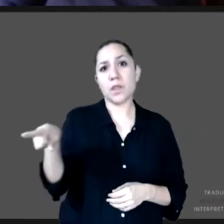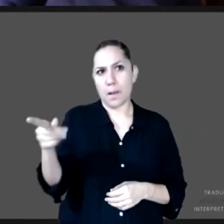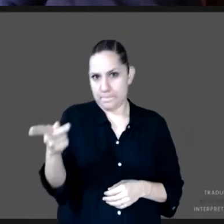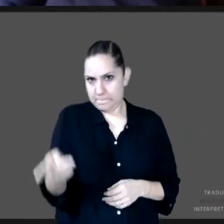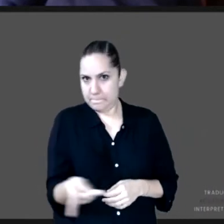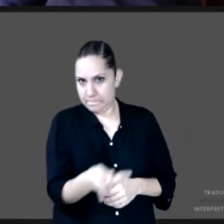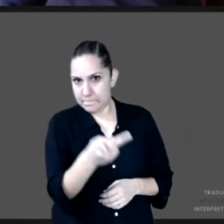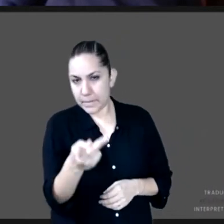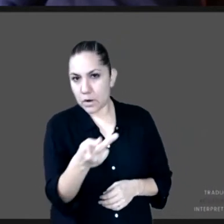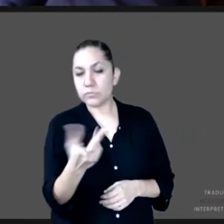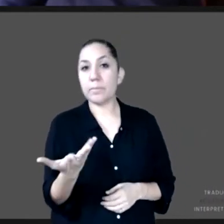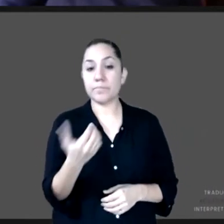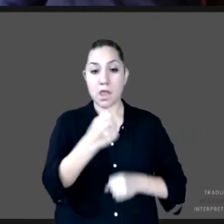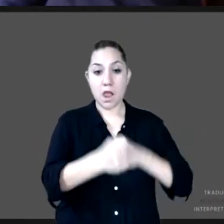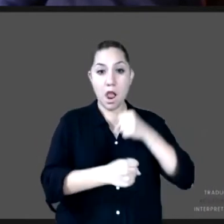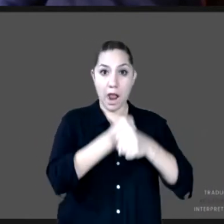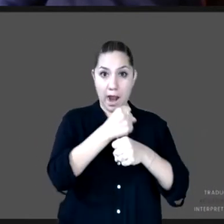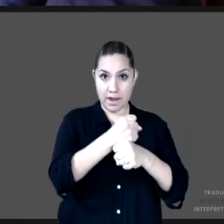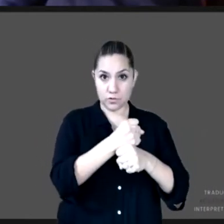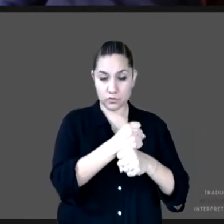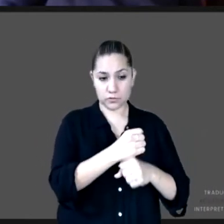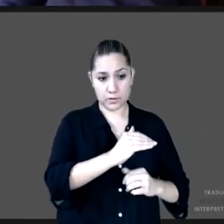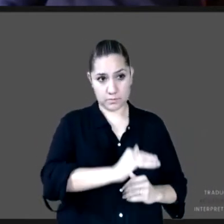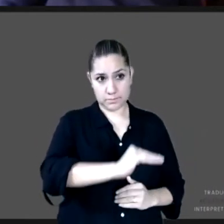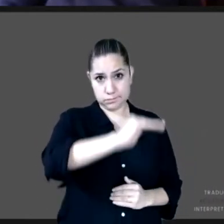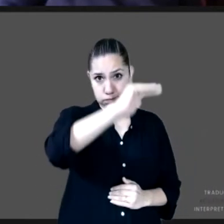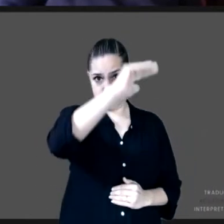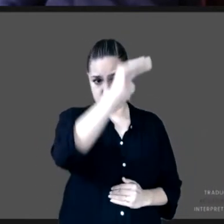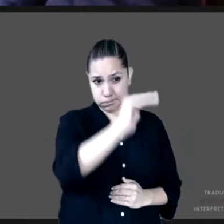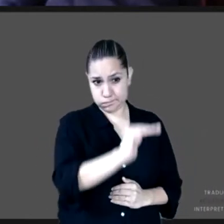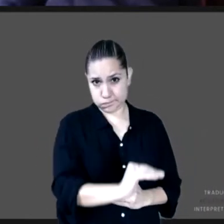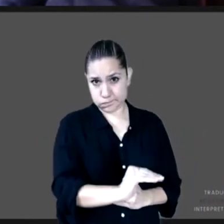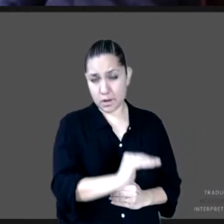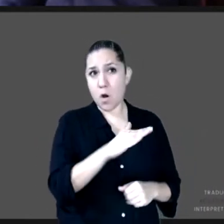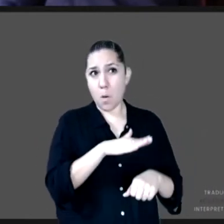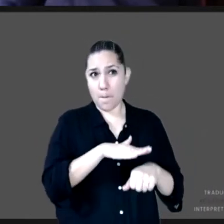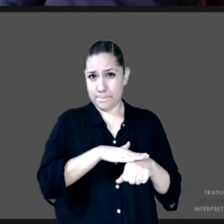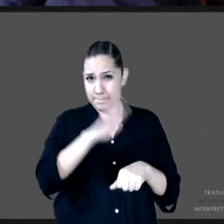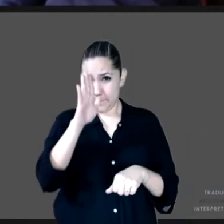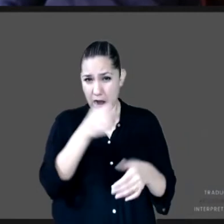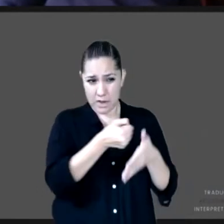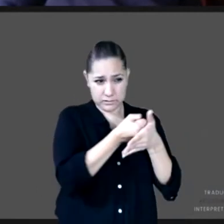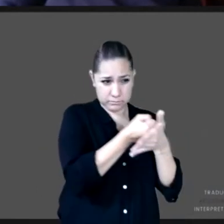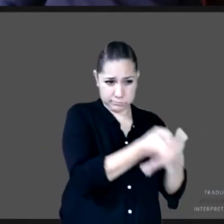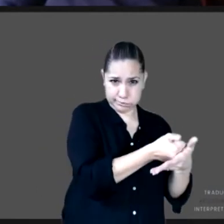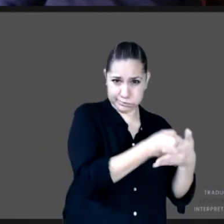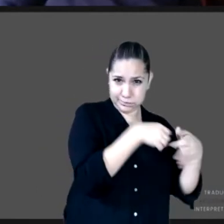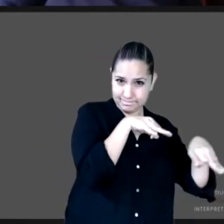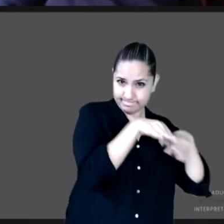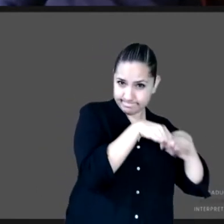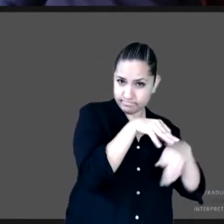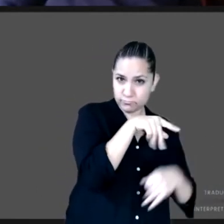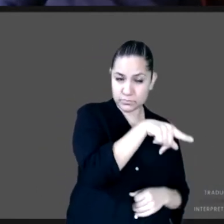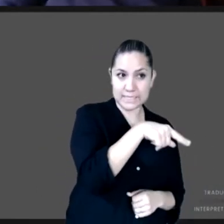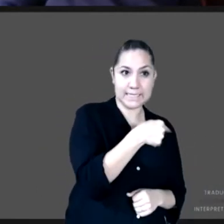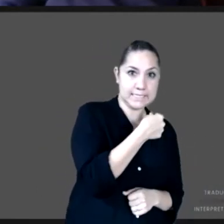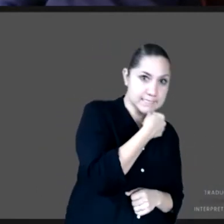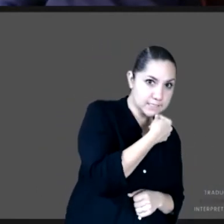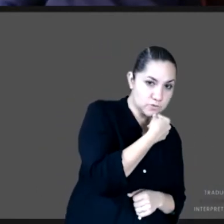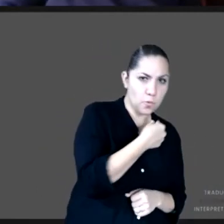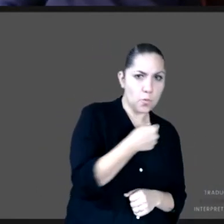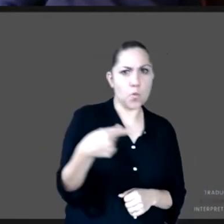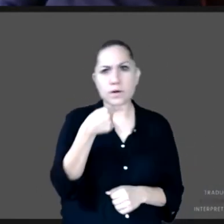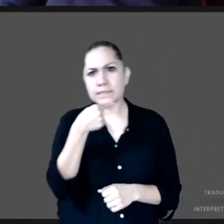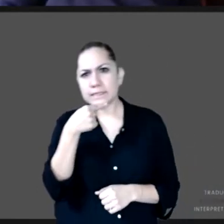una mayor explotación infantil de niñas o de niños. Y luego, una vez que introducimos la variable de género, pues